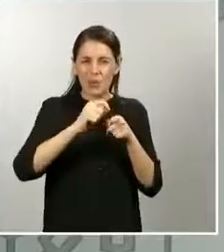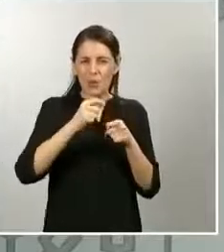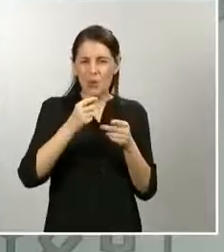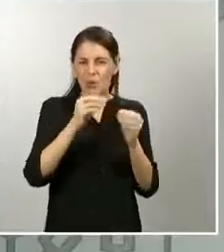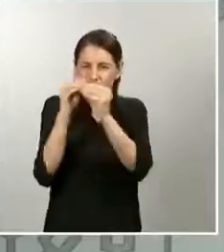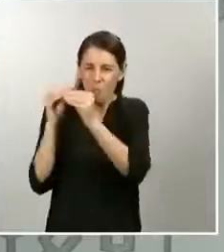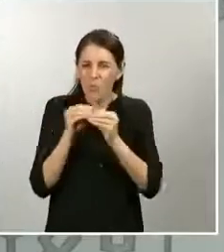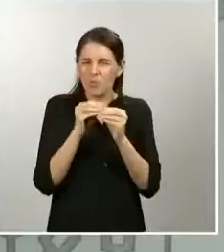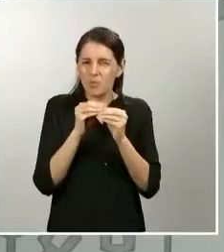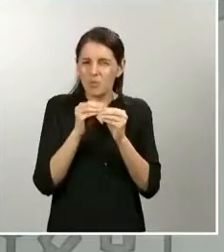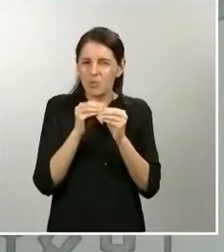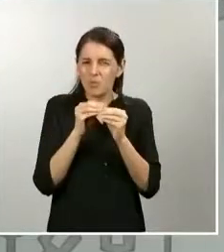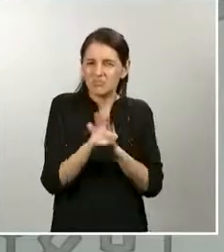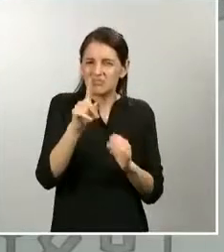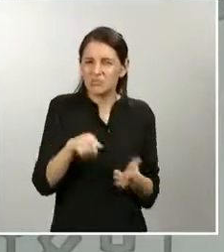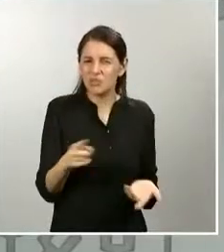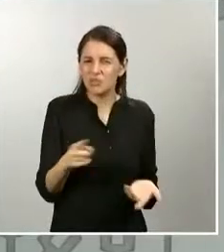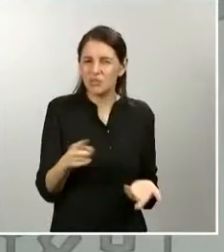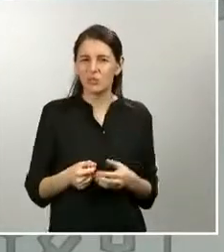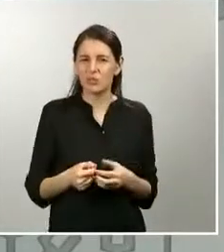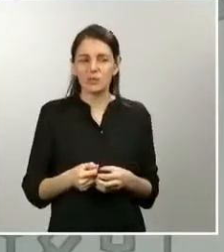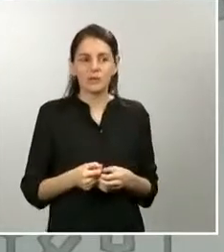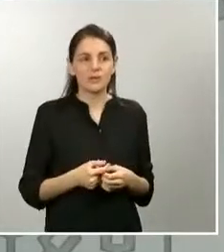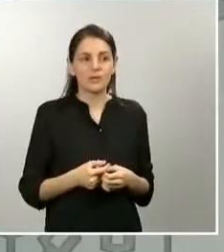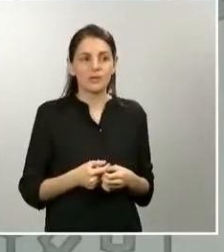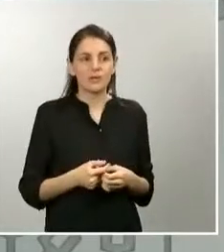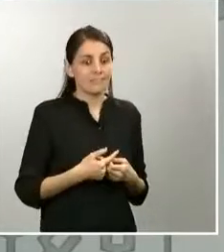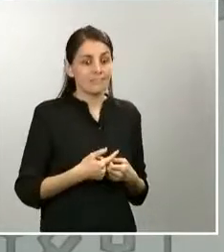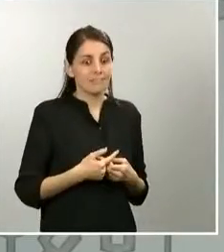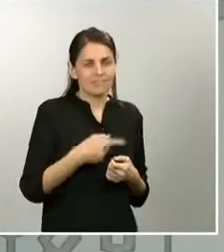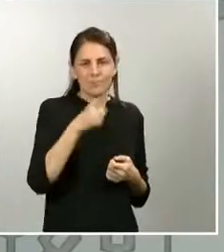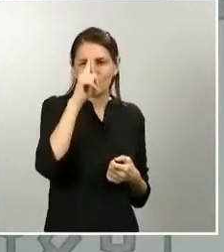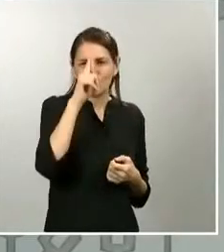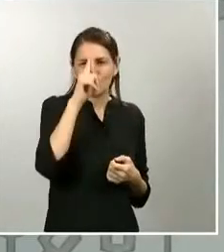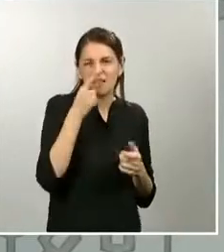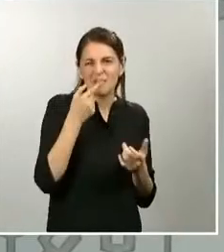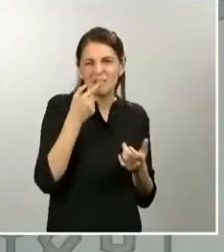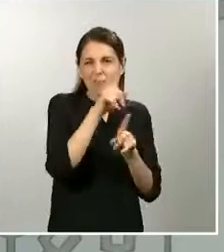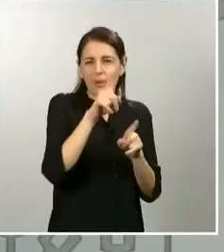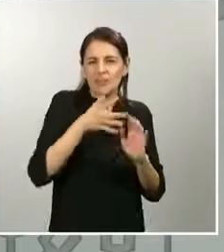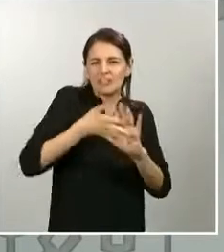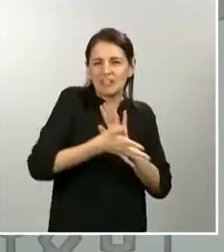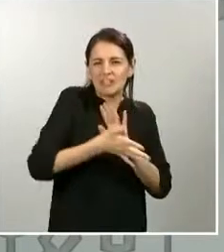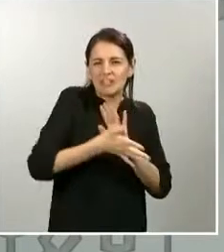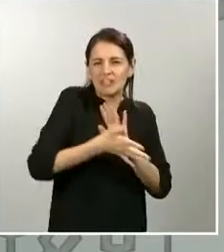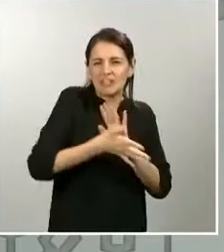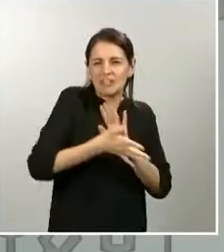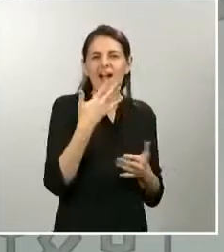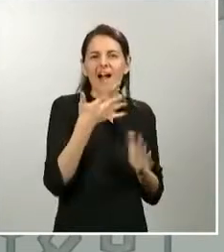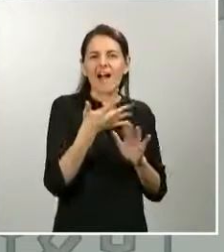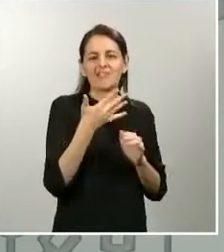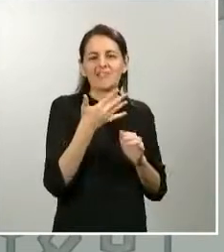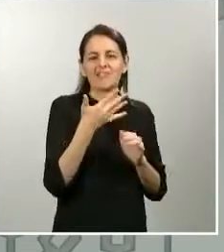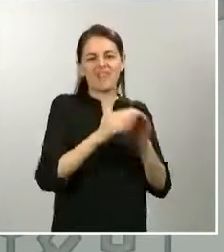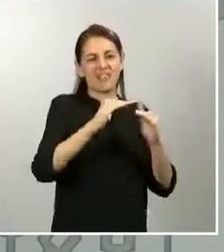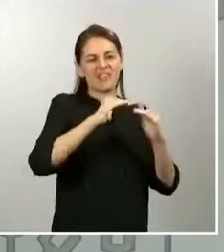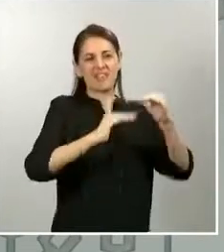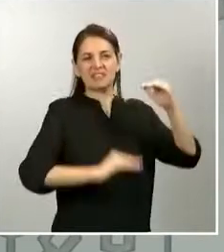Bueno, no sé exactamente a lo que se refiere la pregunta con el desfase. Nosotros lo que tenemos,